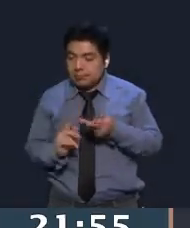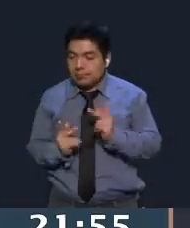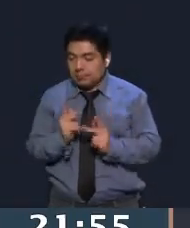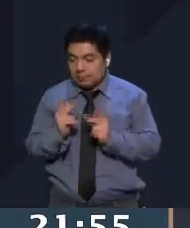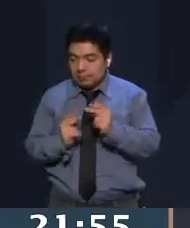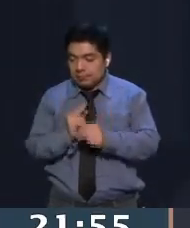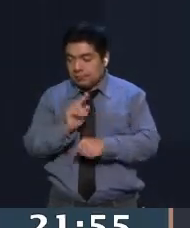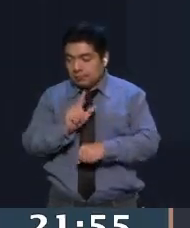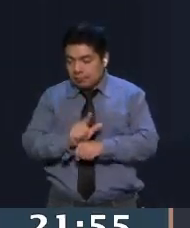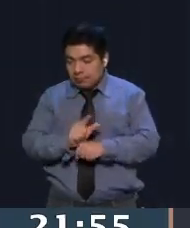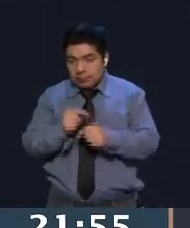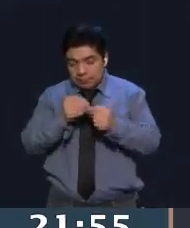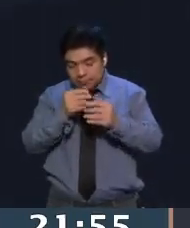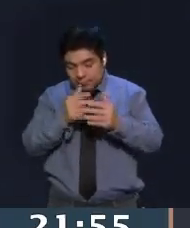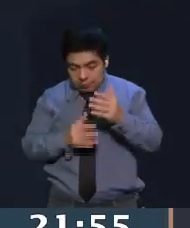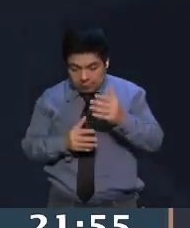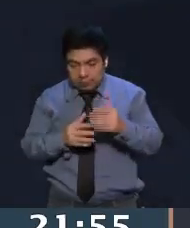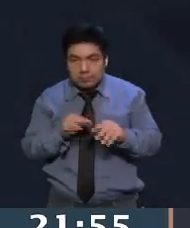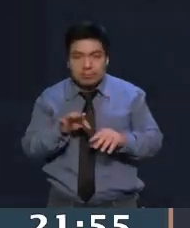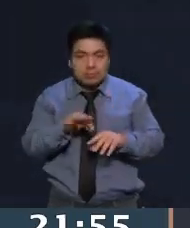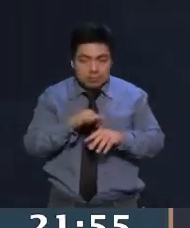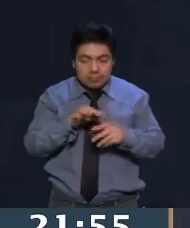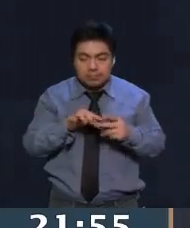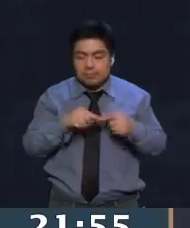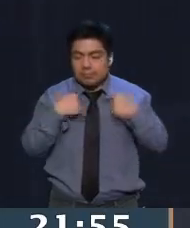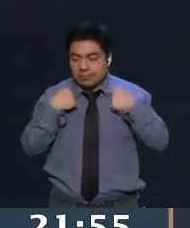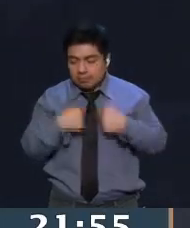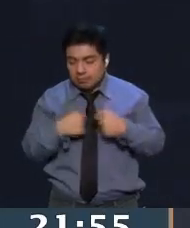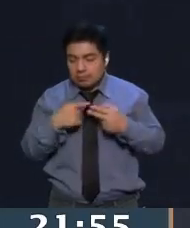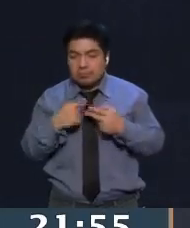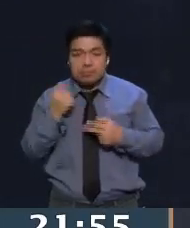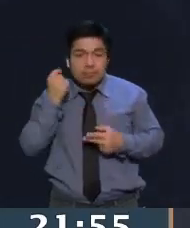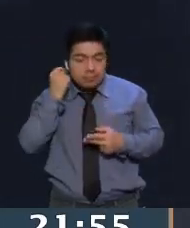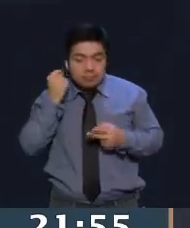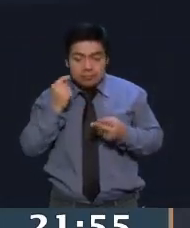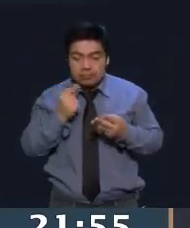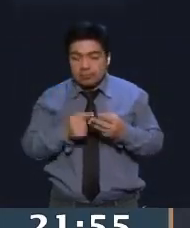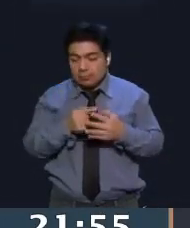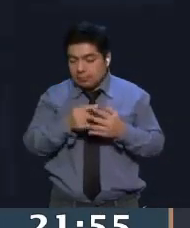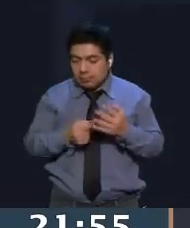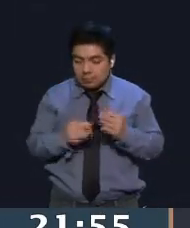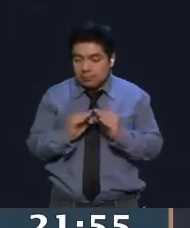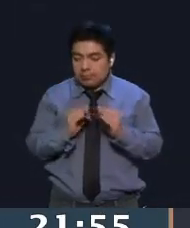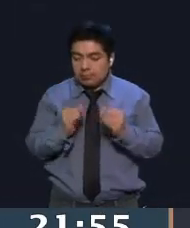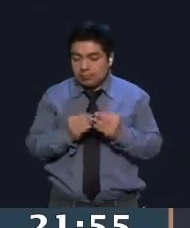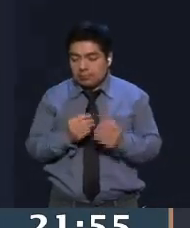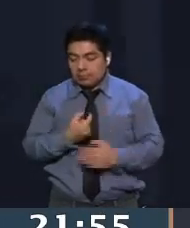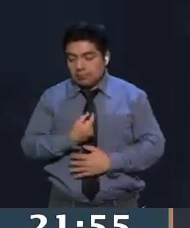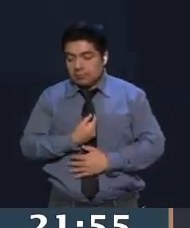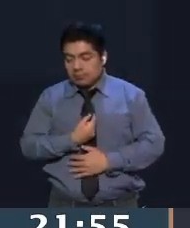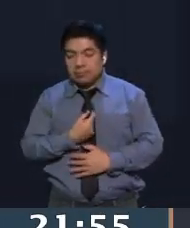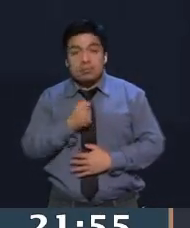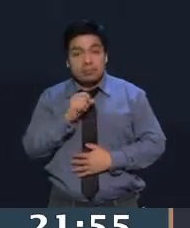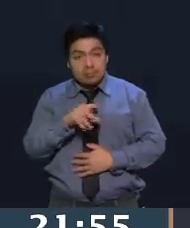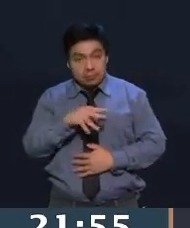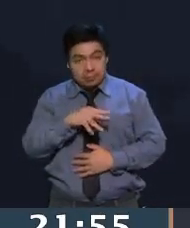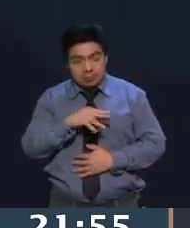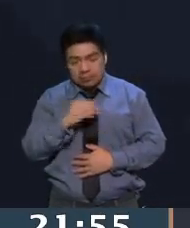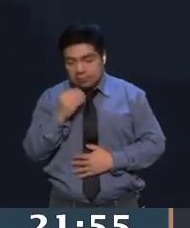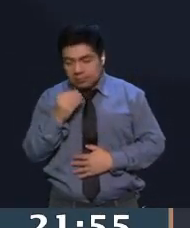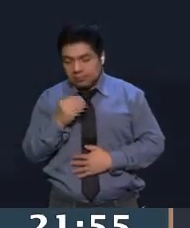naturales, tienen toda una línea de joyería, anillos, collares, aretes, de muy diversas formas, dijes. Luego, también